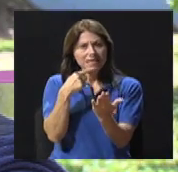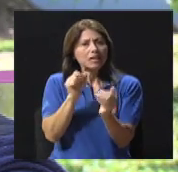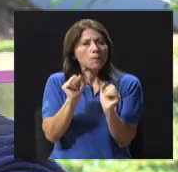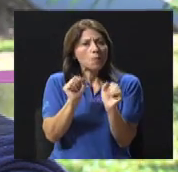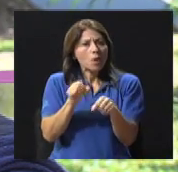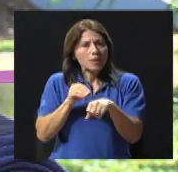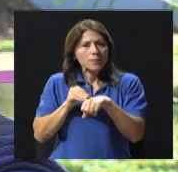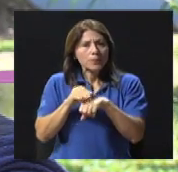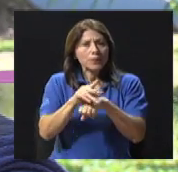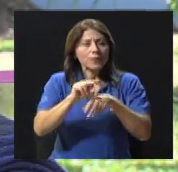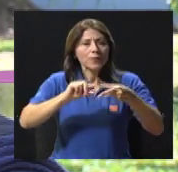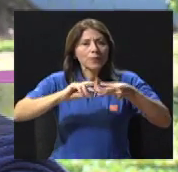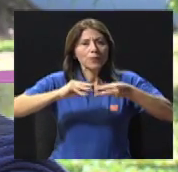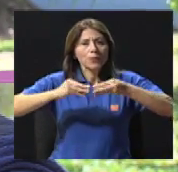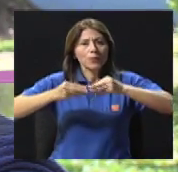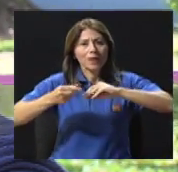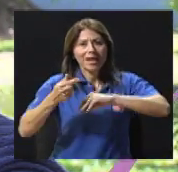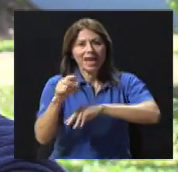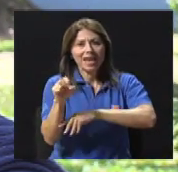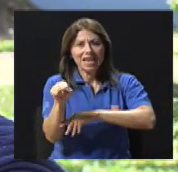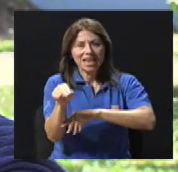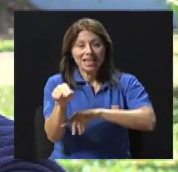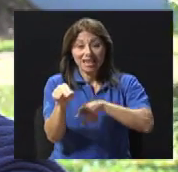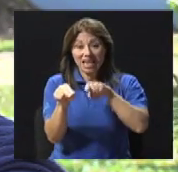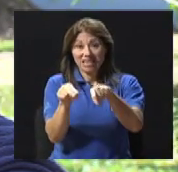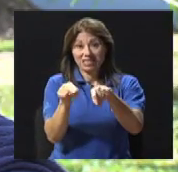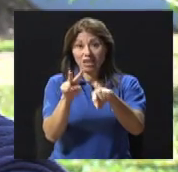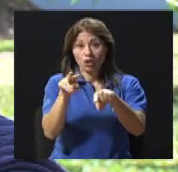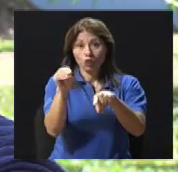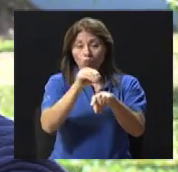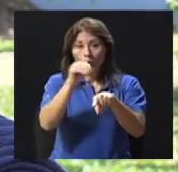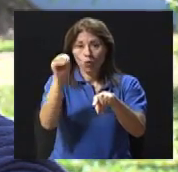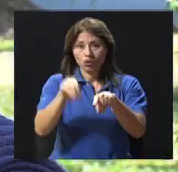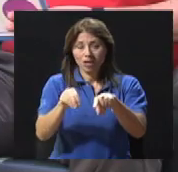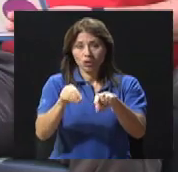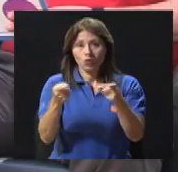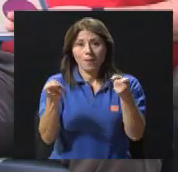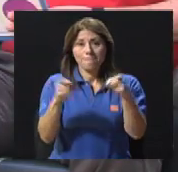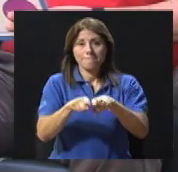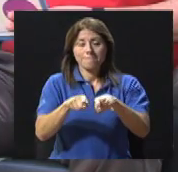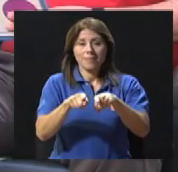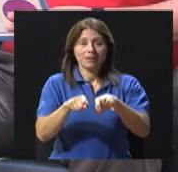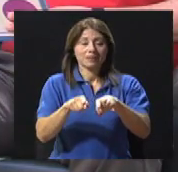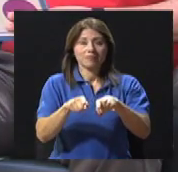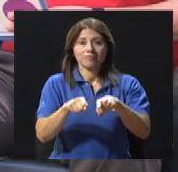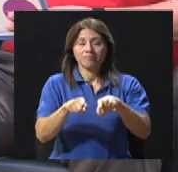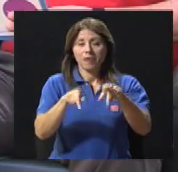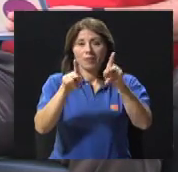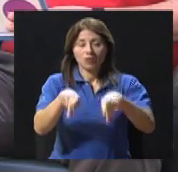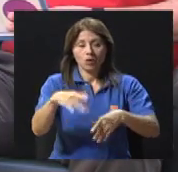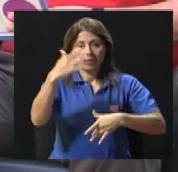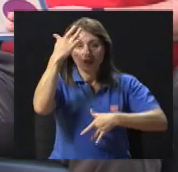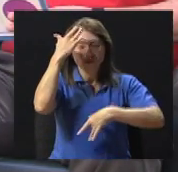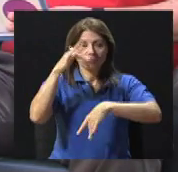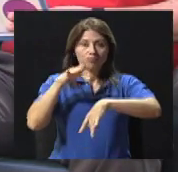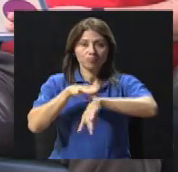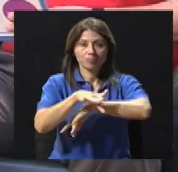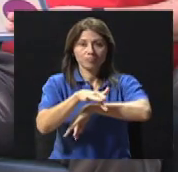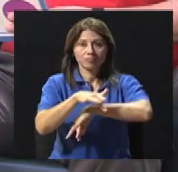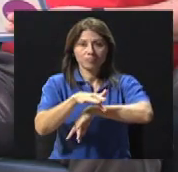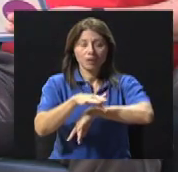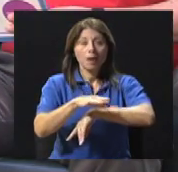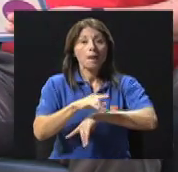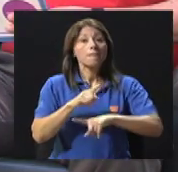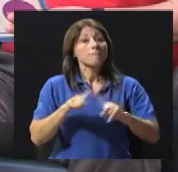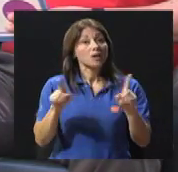pero ese es un 1 o un 2% que se presenta en casos prematuros, ¿verdad? Definitivamente hay cuidados que la familia tiene que